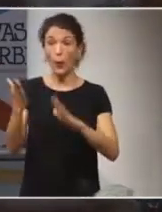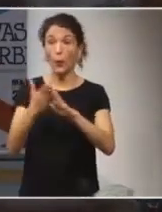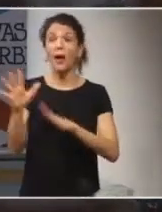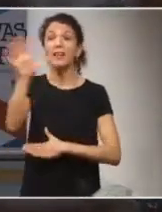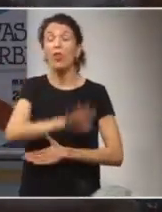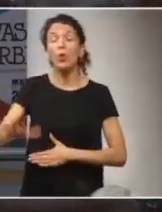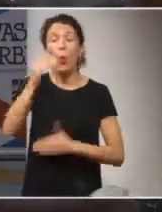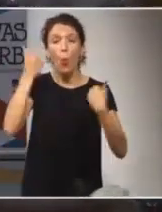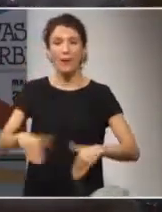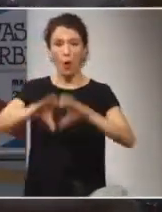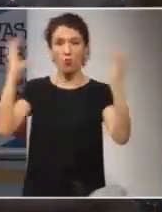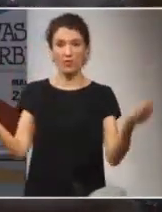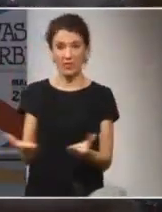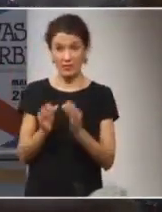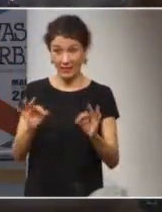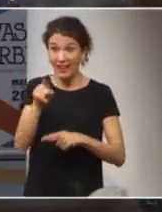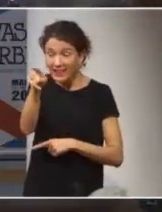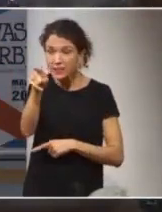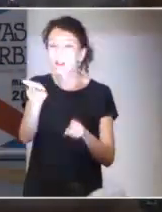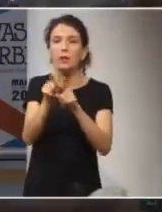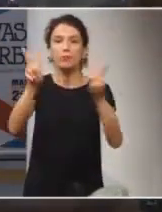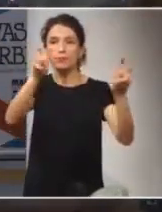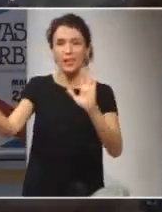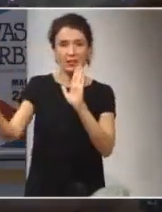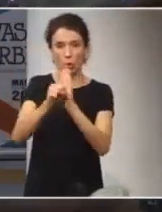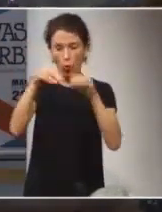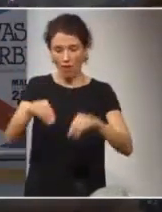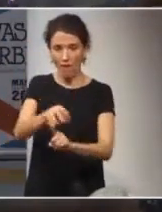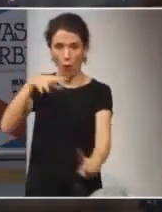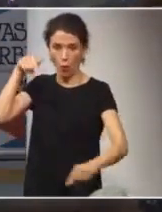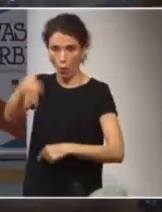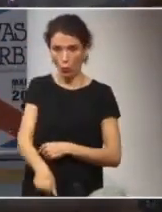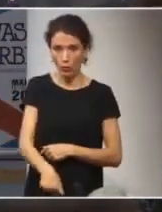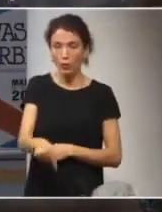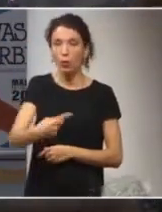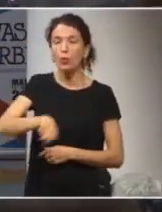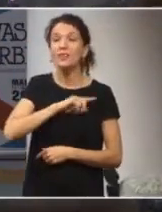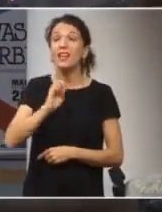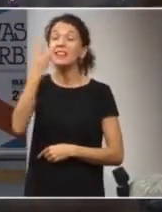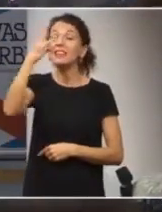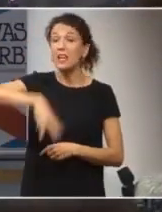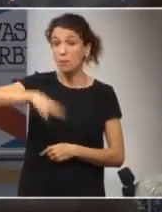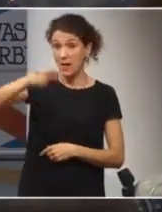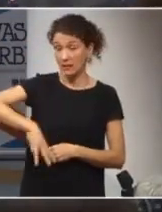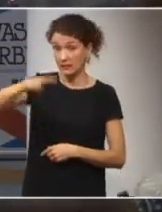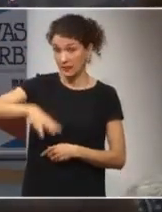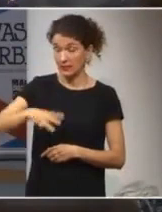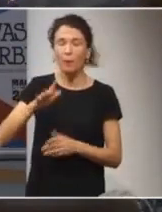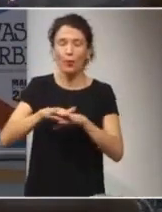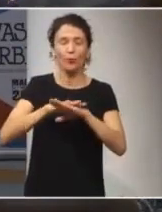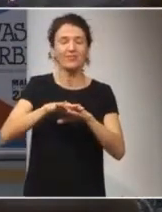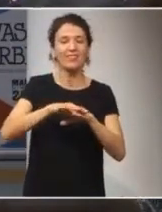universal. Este es el slogan de nuestro foro. Y en nuestras tres mesas redondas vamos a